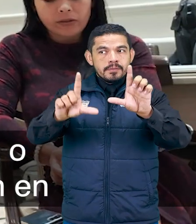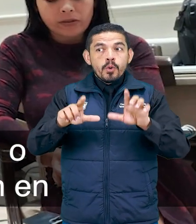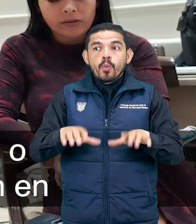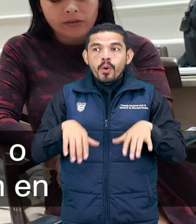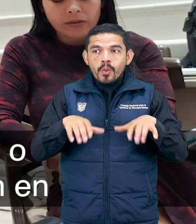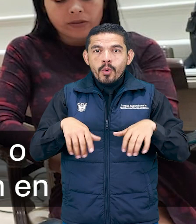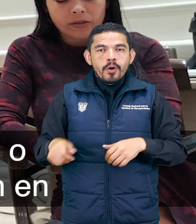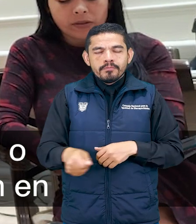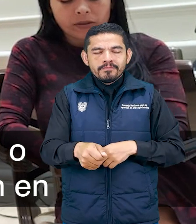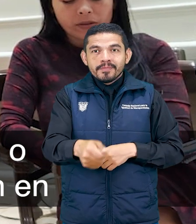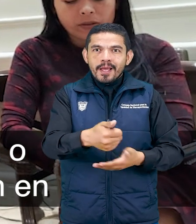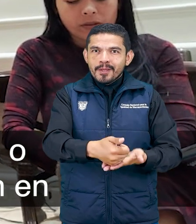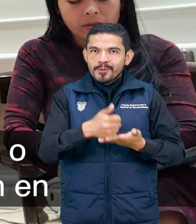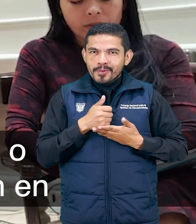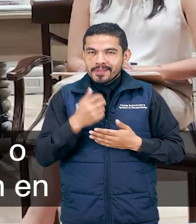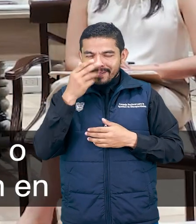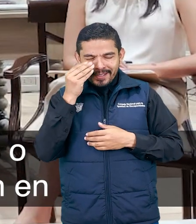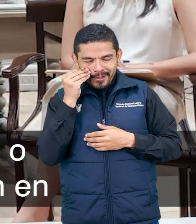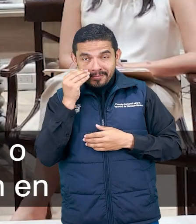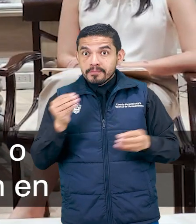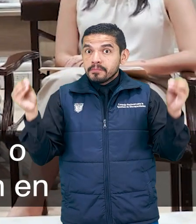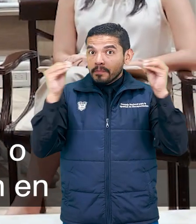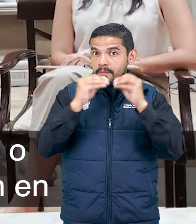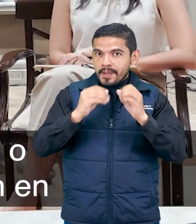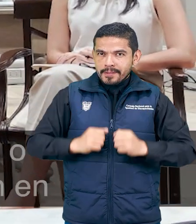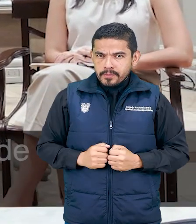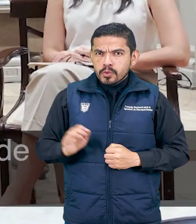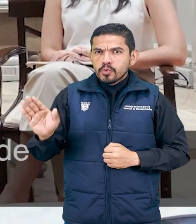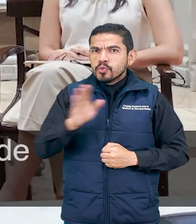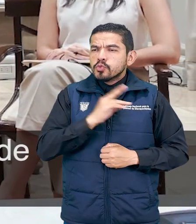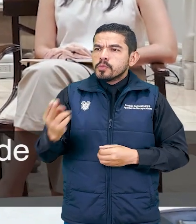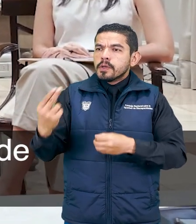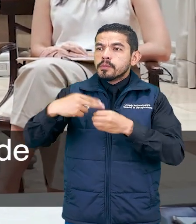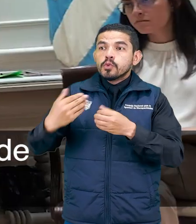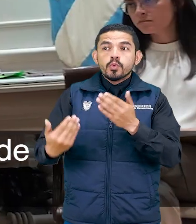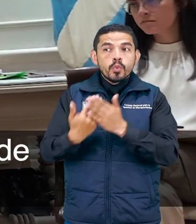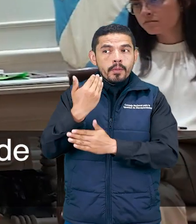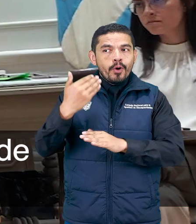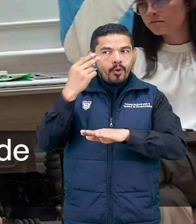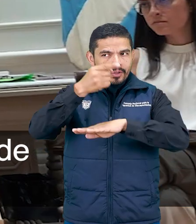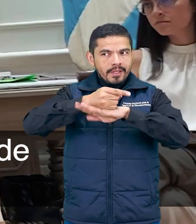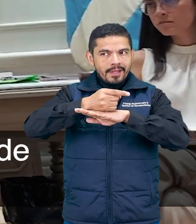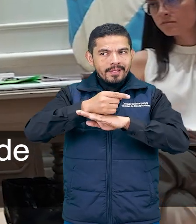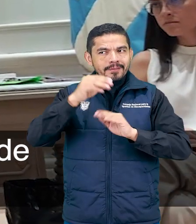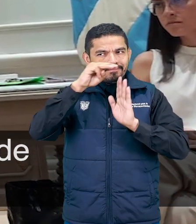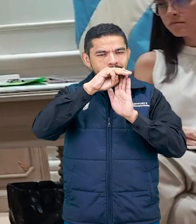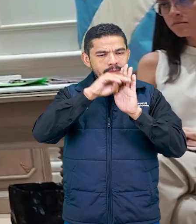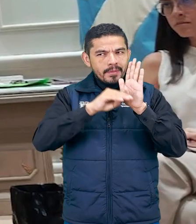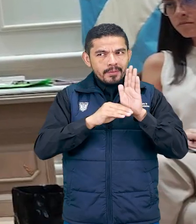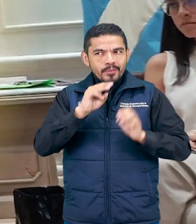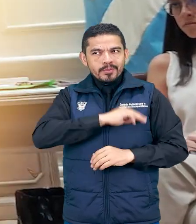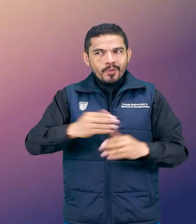perros, guías o animales de asistente. Así también, su intervención y la creación de ordenanzas municipales de Guayaquil.